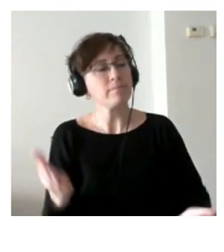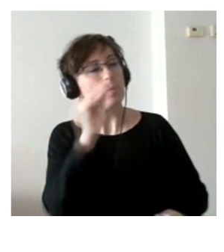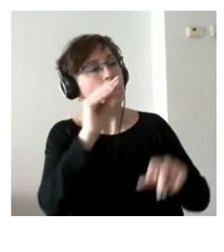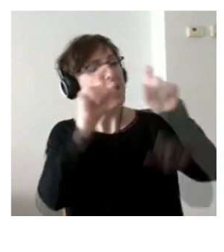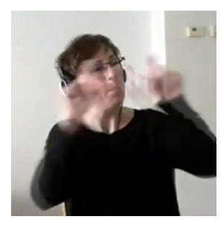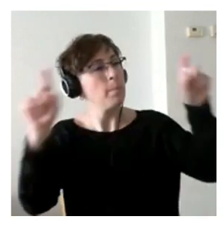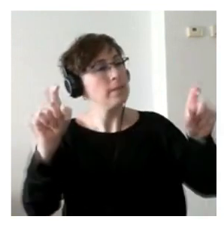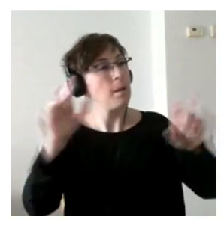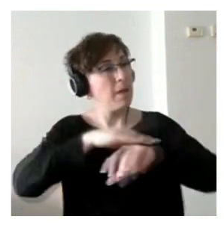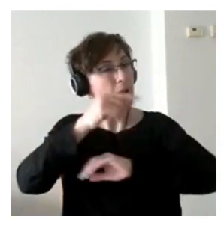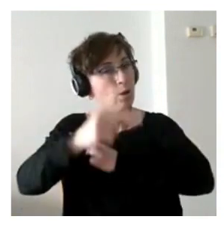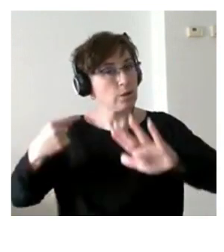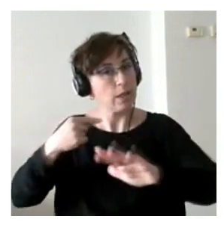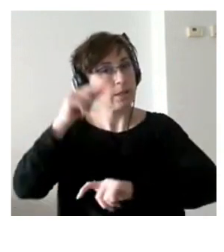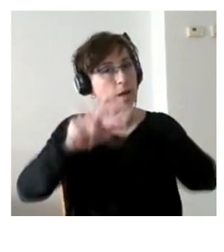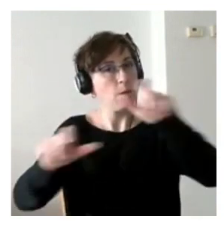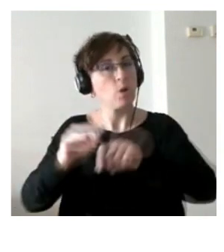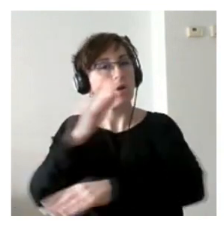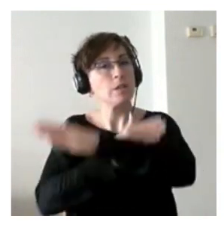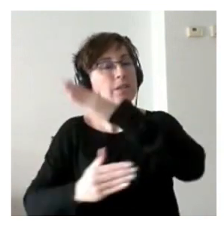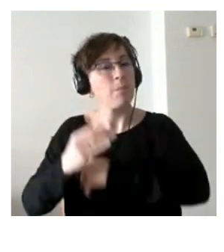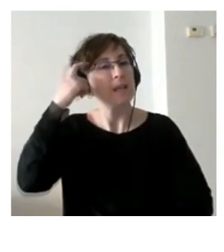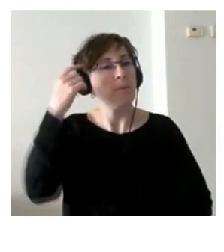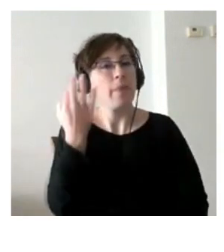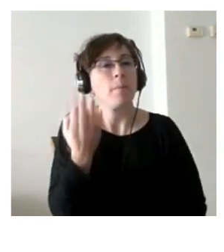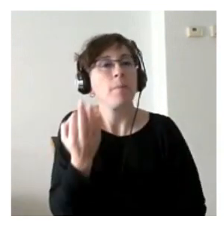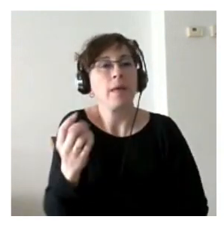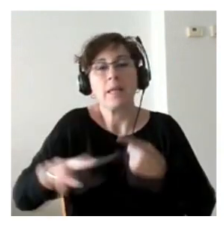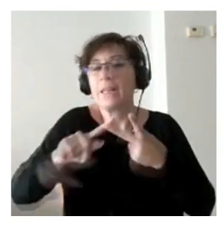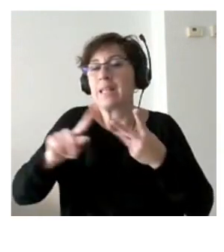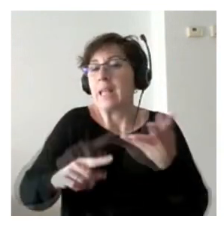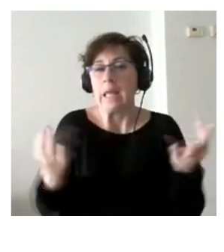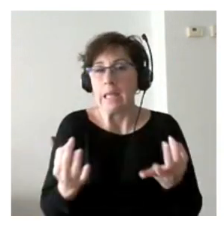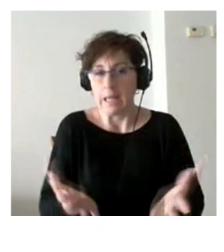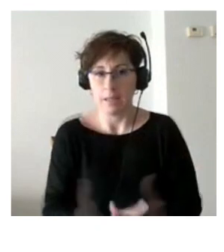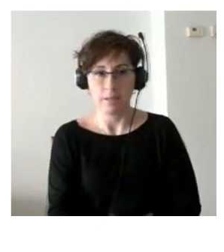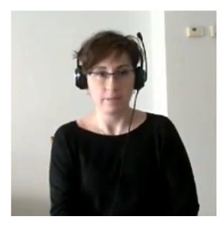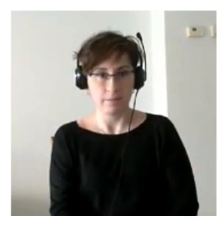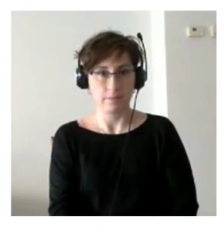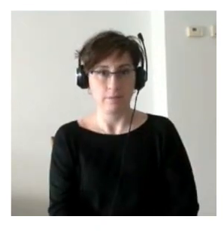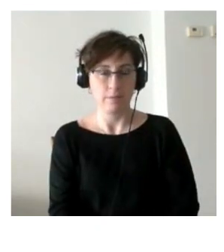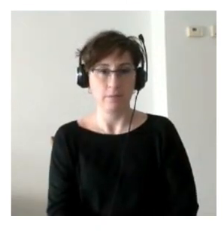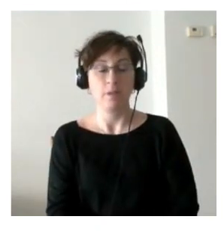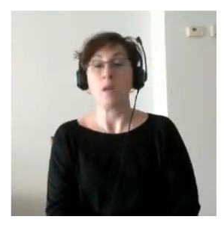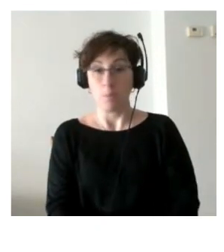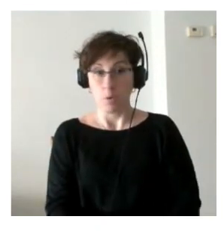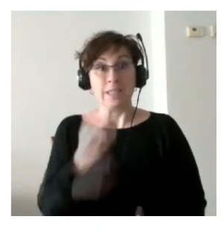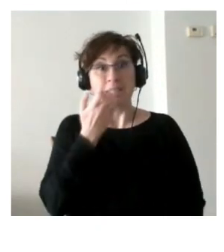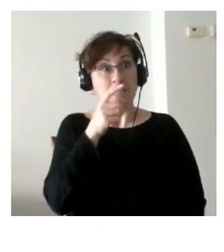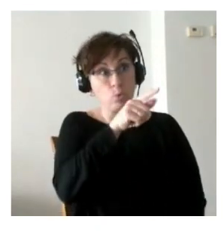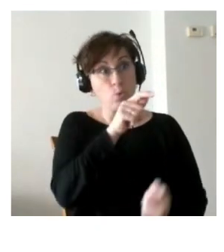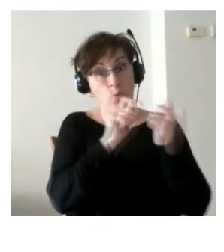contratar a personas con discapacidad? pues una empresa debe saber que esta persona si le presta el apoyo suficiente